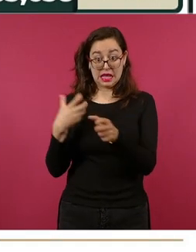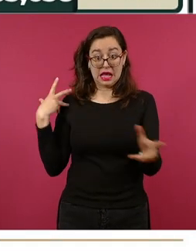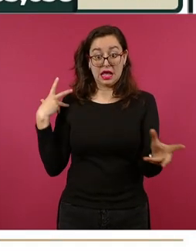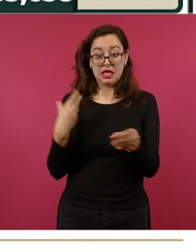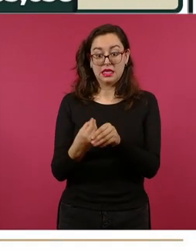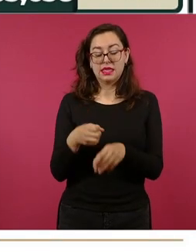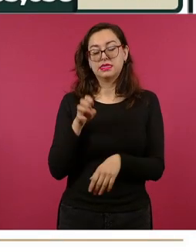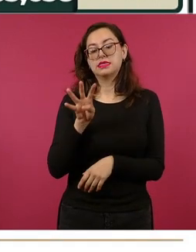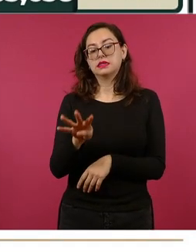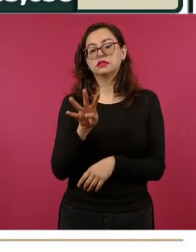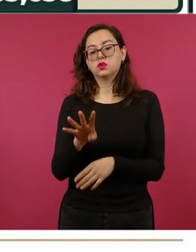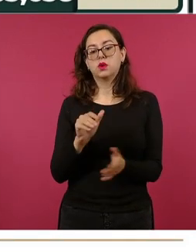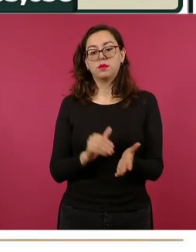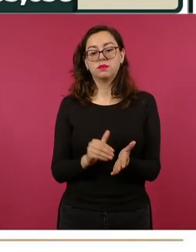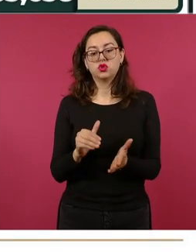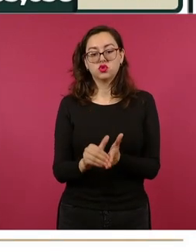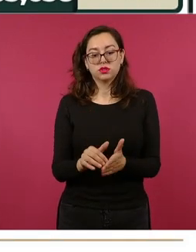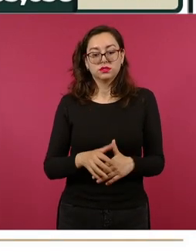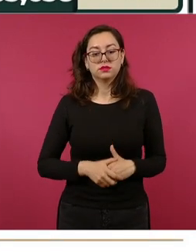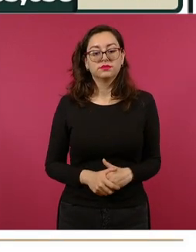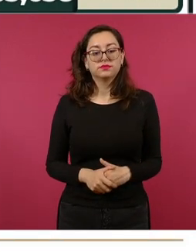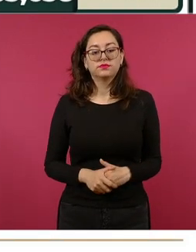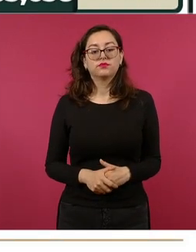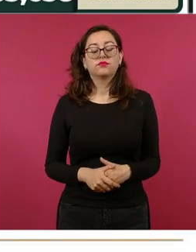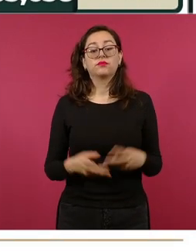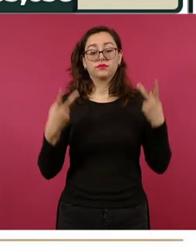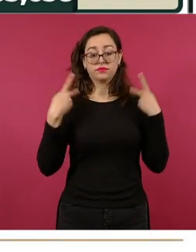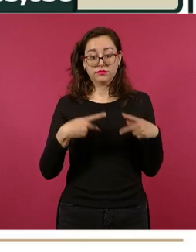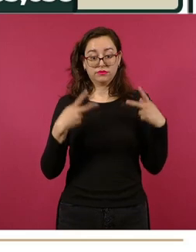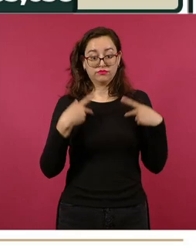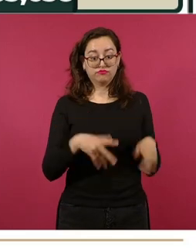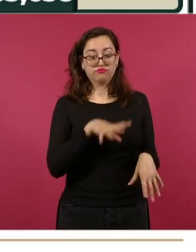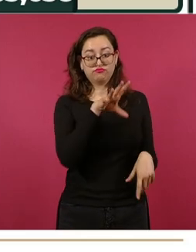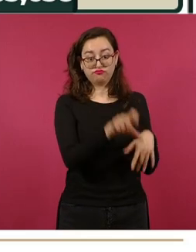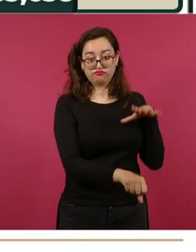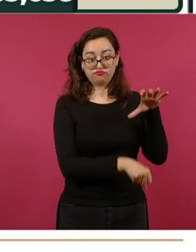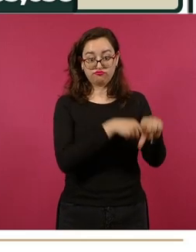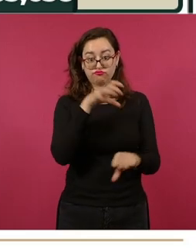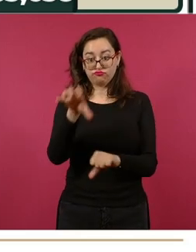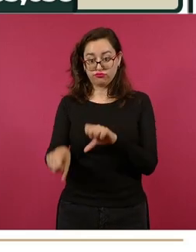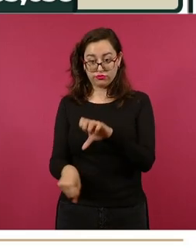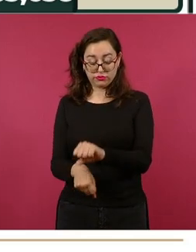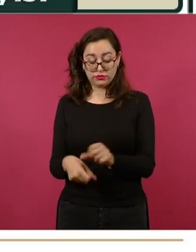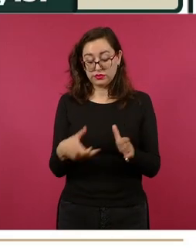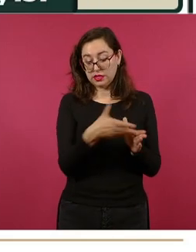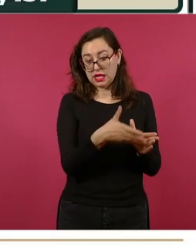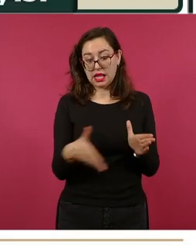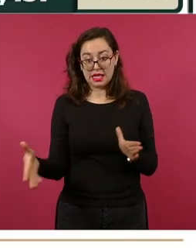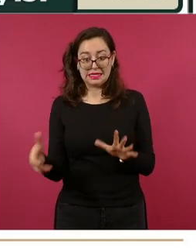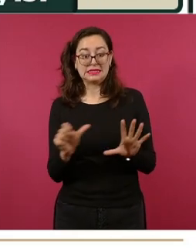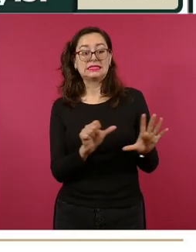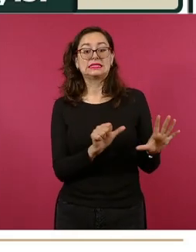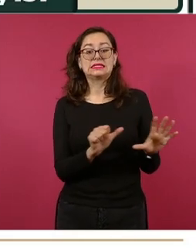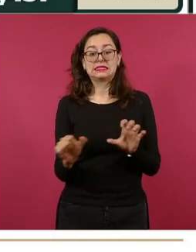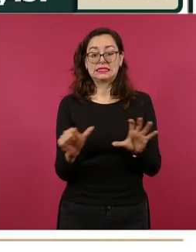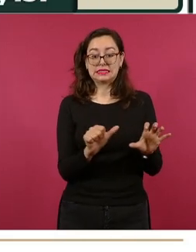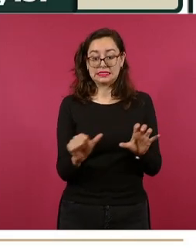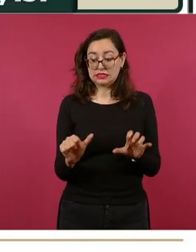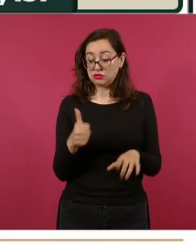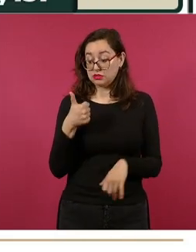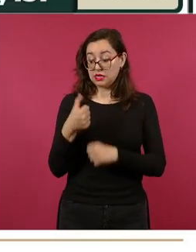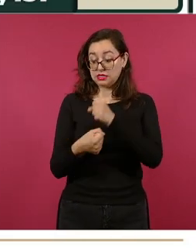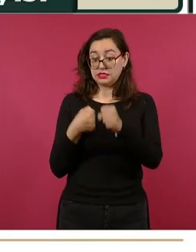decomisados. Detenidos fueron 600 en este periodo y en lo que va del